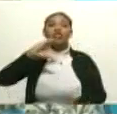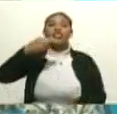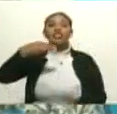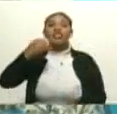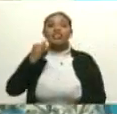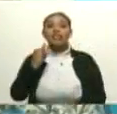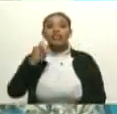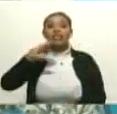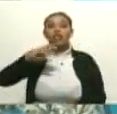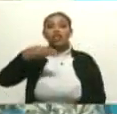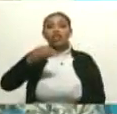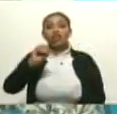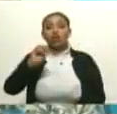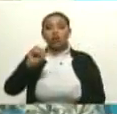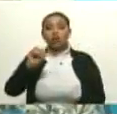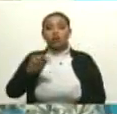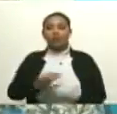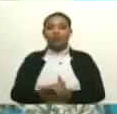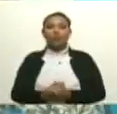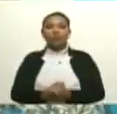cumpliendo 50 años de vida artística, ¿no?